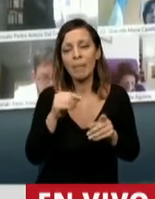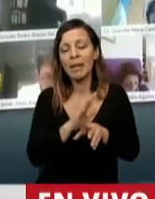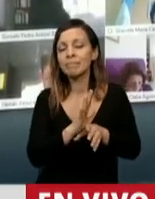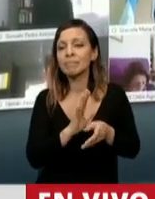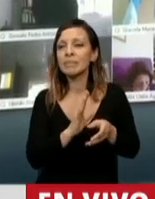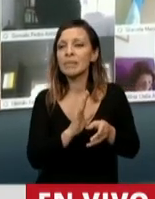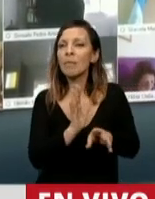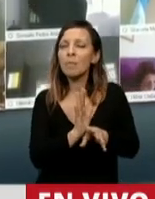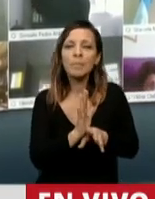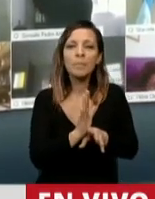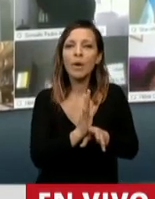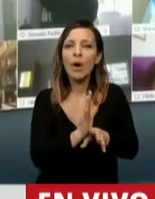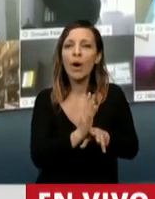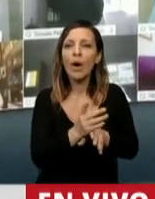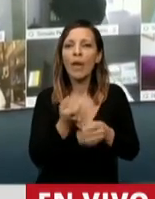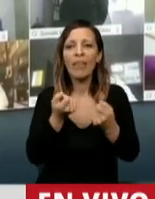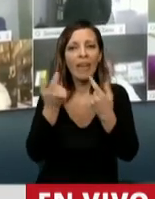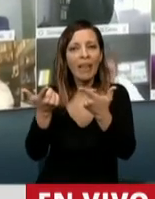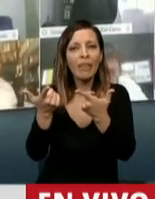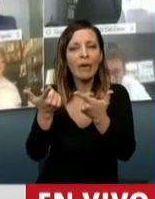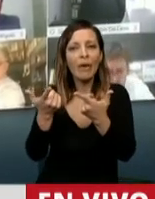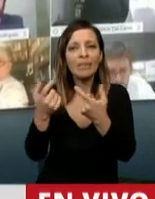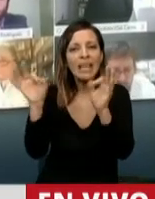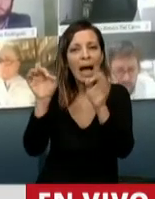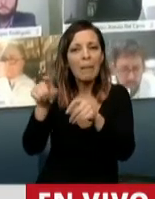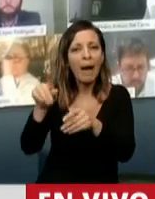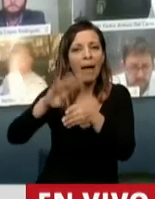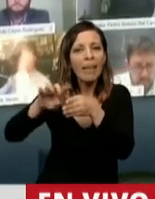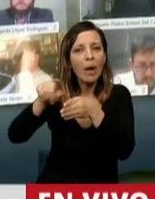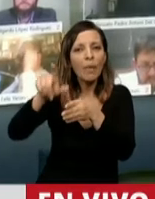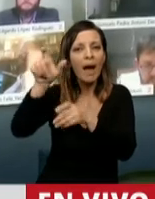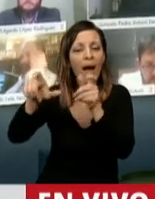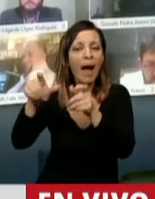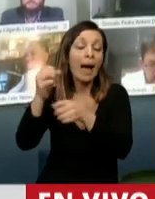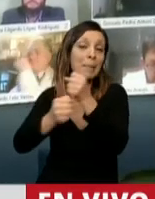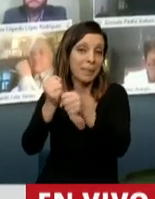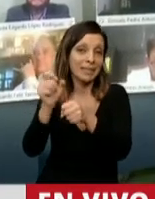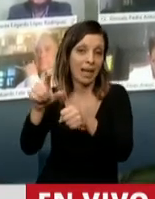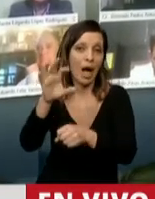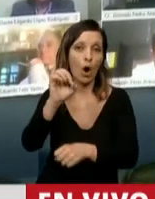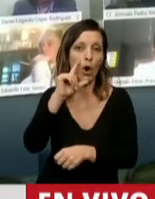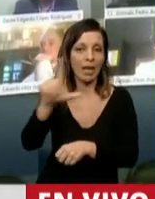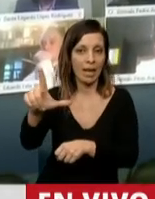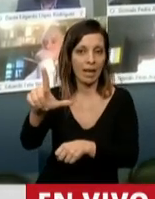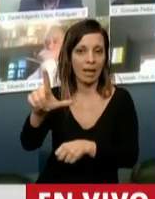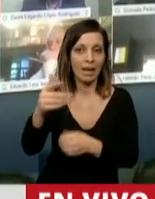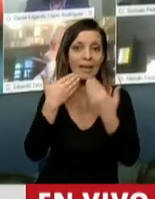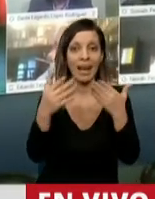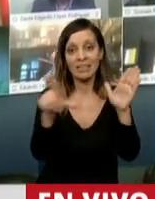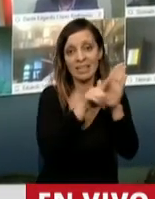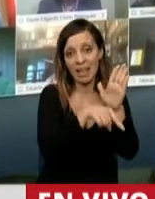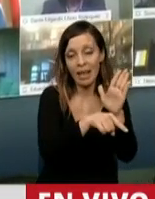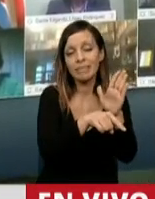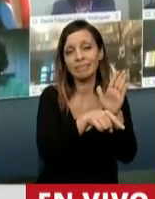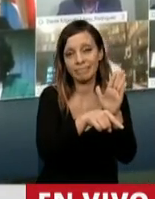condonando una deuda enorme a Oil Combustibles a través de esta ley